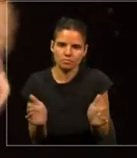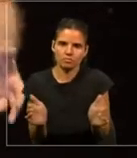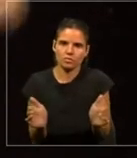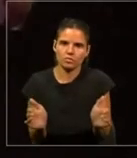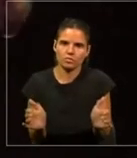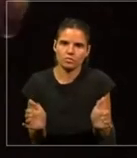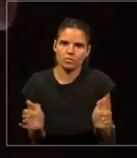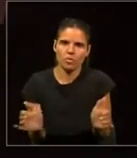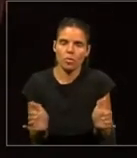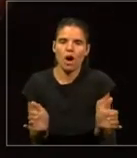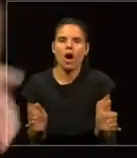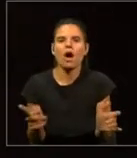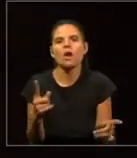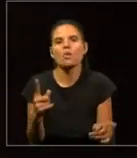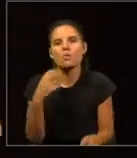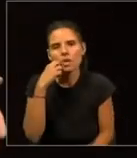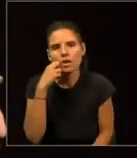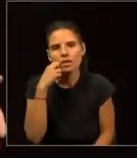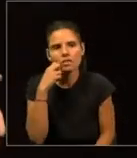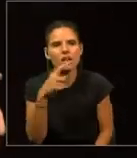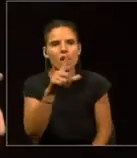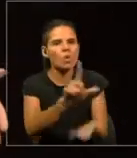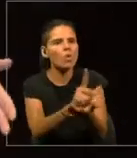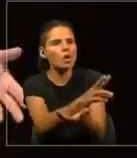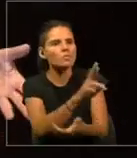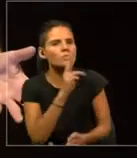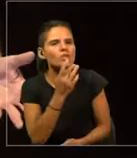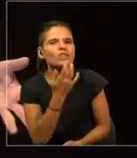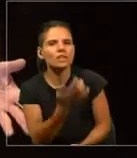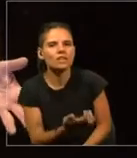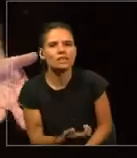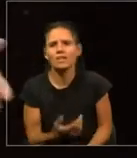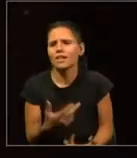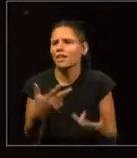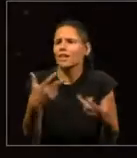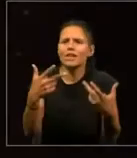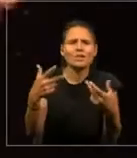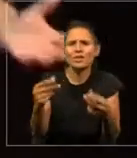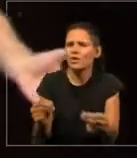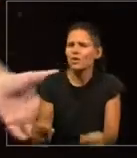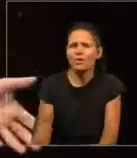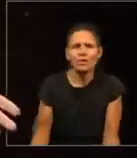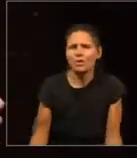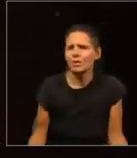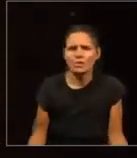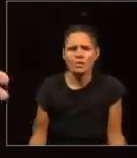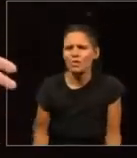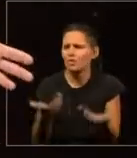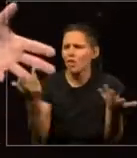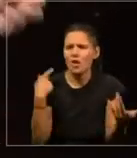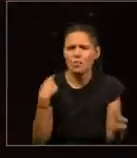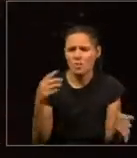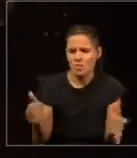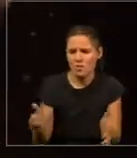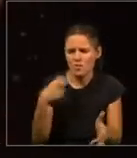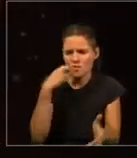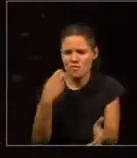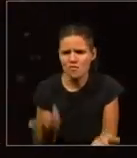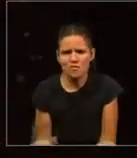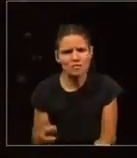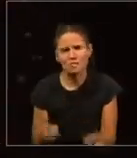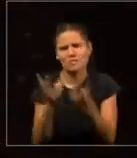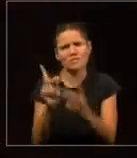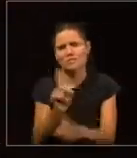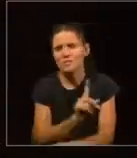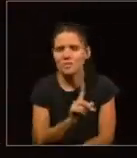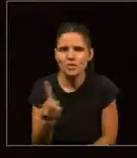que piensan ustedes que contestó. No, ¿cómo vamos a hacer eso acá? Entonces, después yo